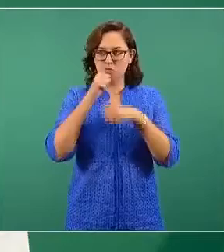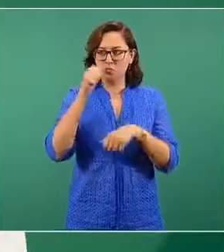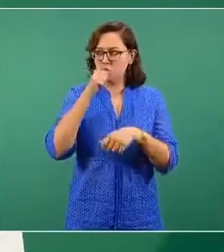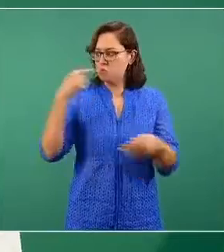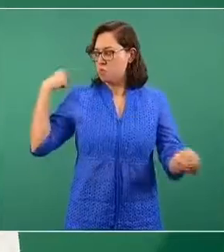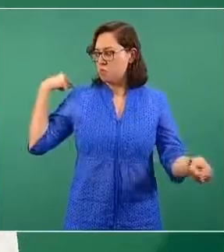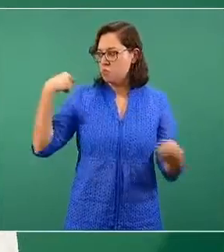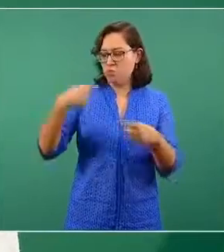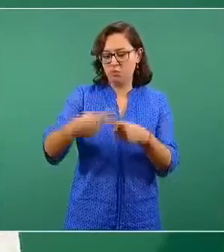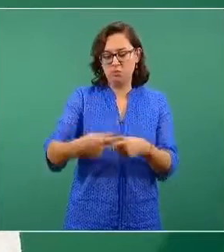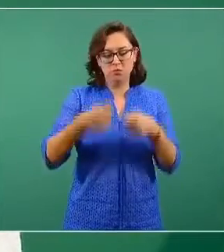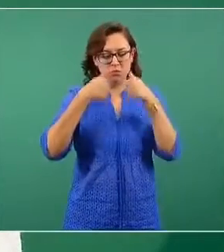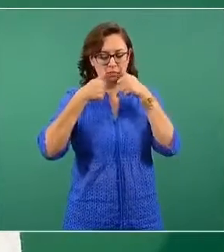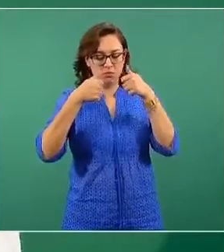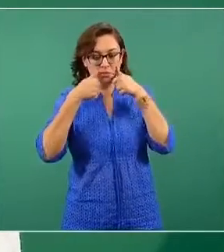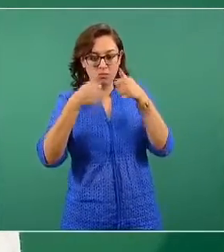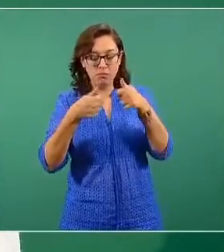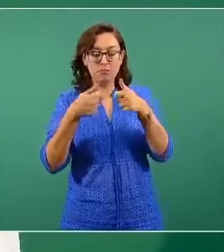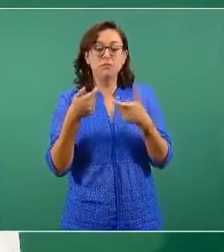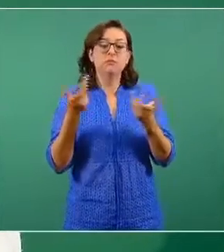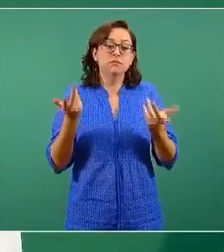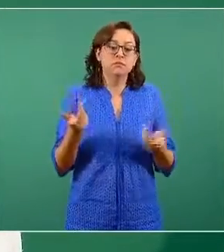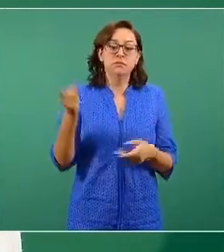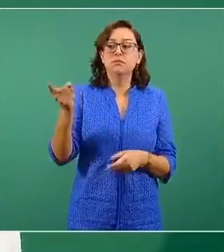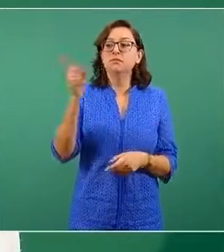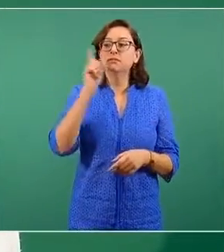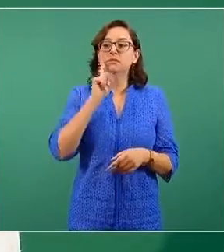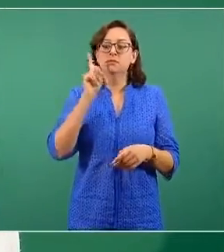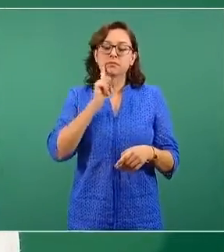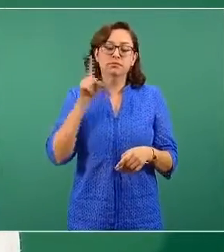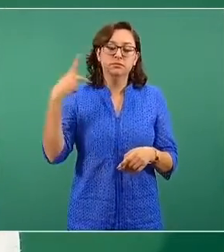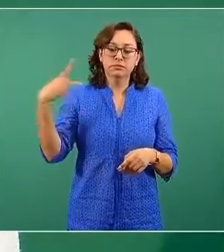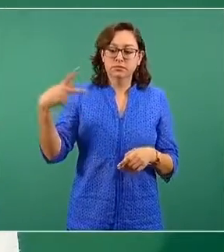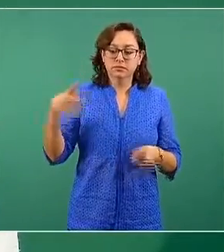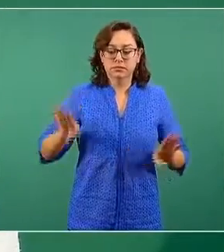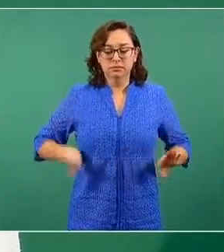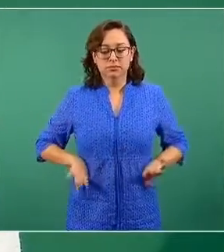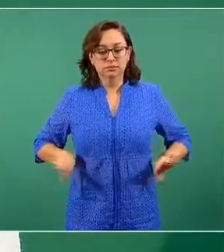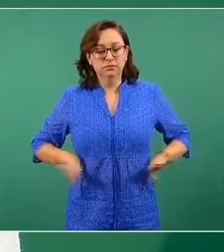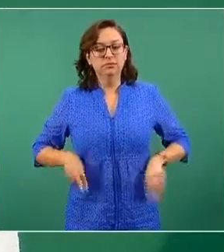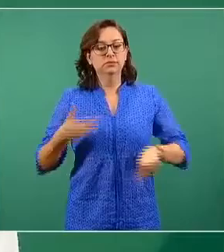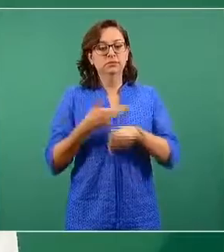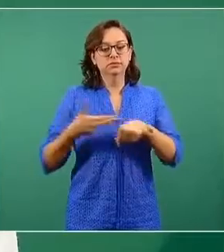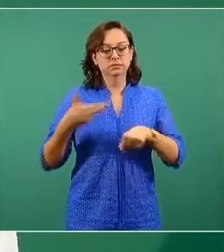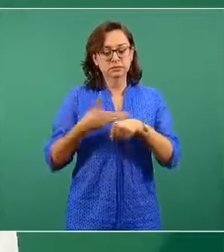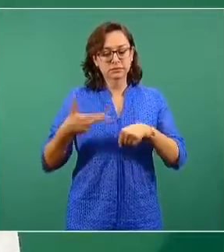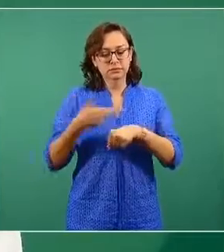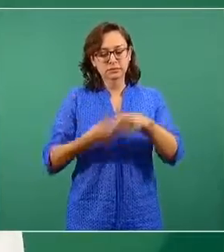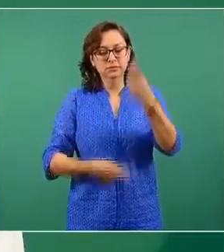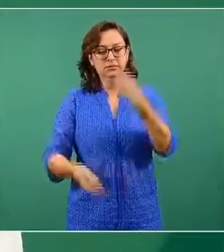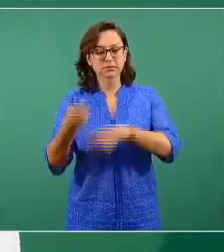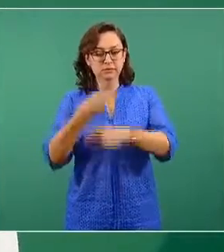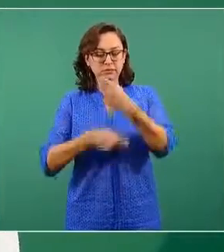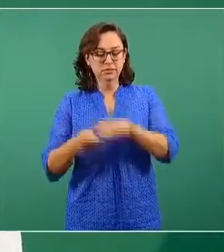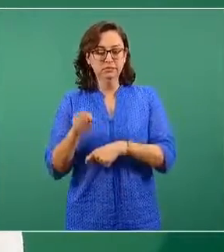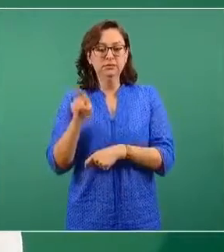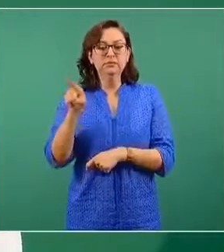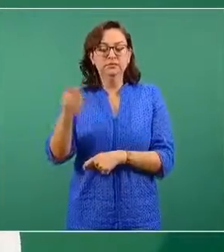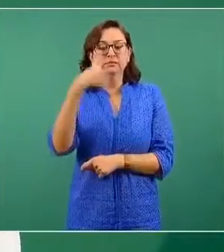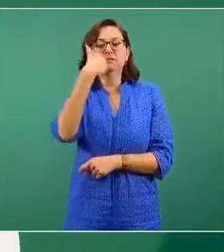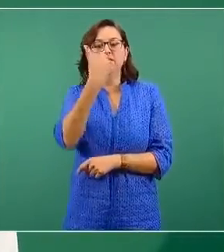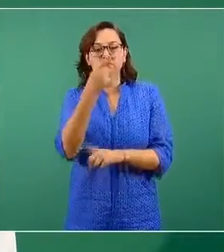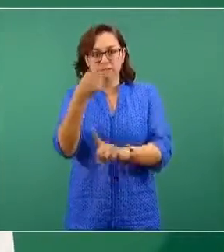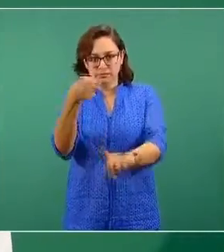Y ella, entre sus características, las características de su gestión, incluye el hecho de que tiene un